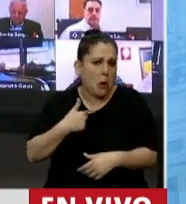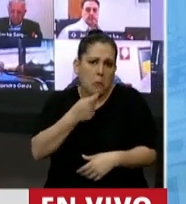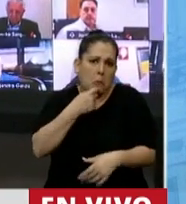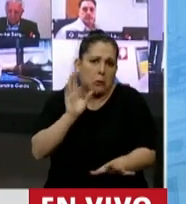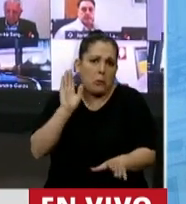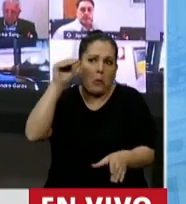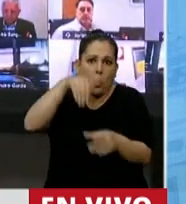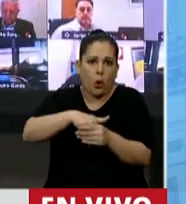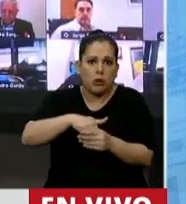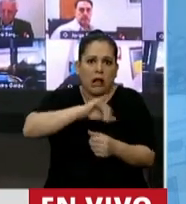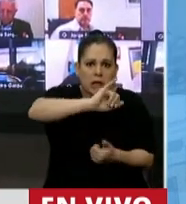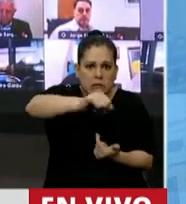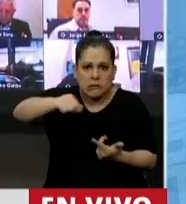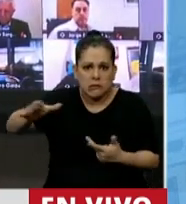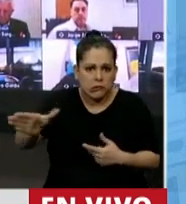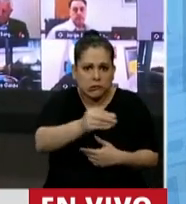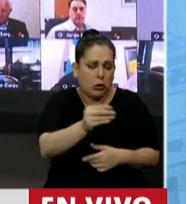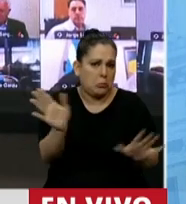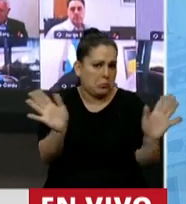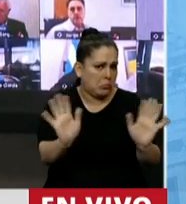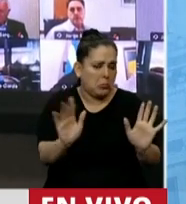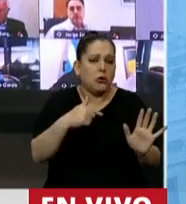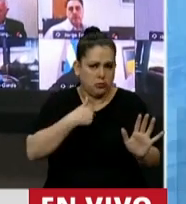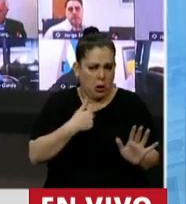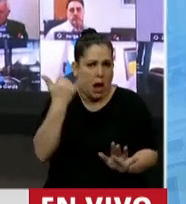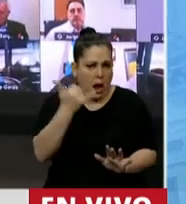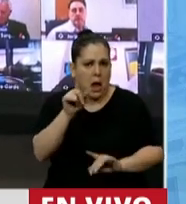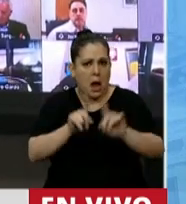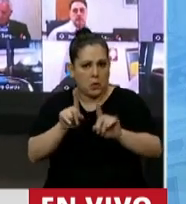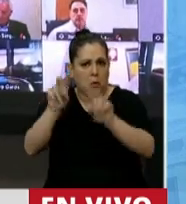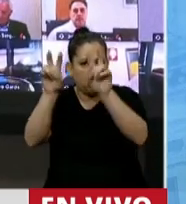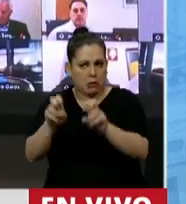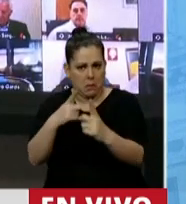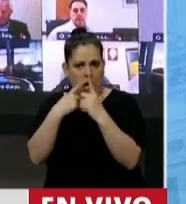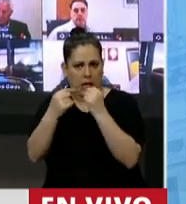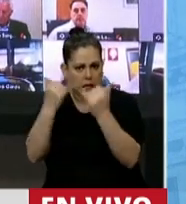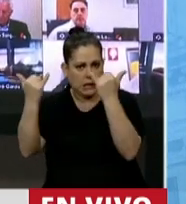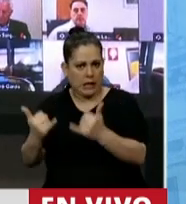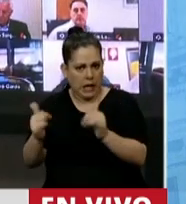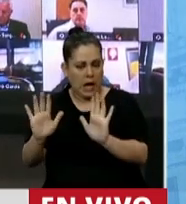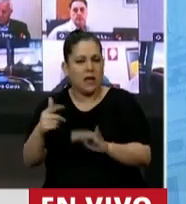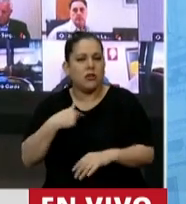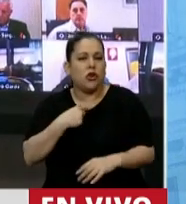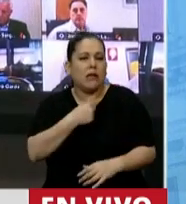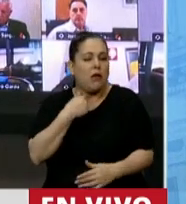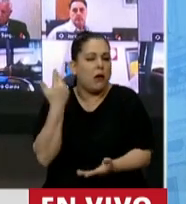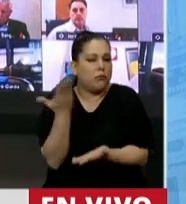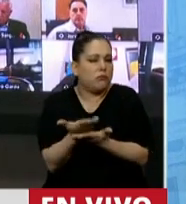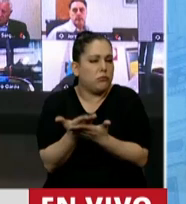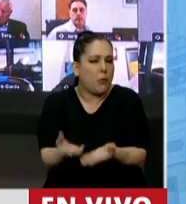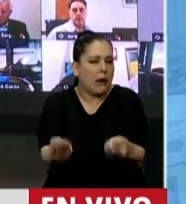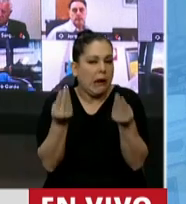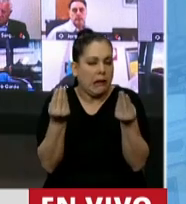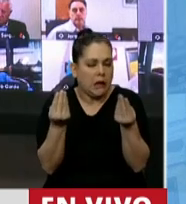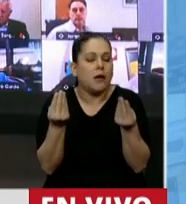cuestiones del temario y, de hecho, seré muy crítica para alguno de los temas. La moción concreta que quiero hacer, Presidente, es